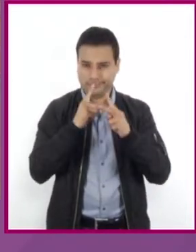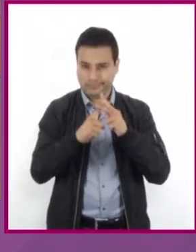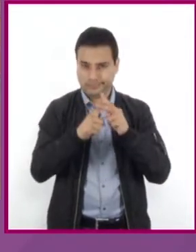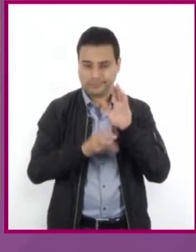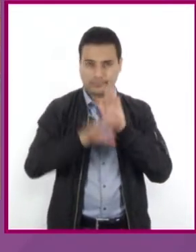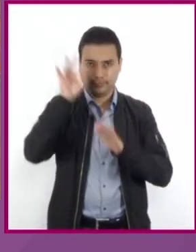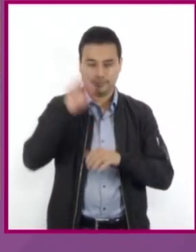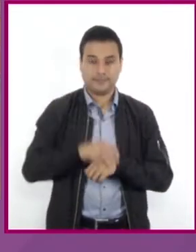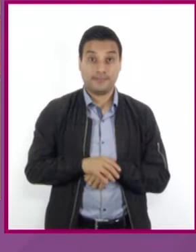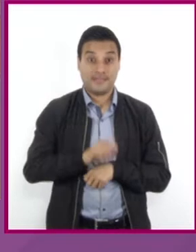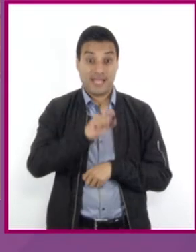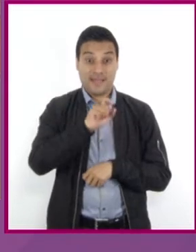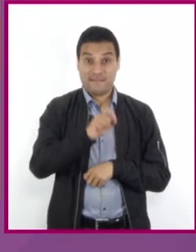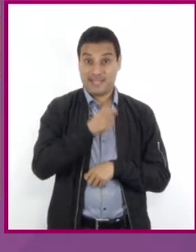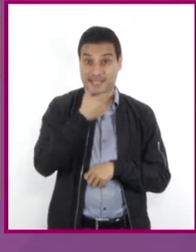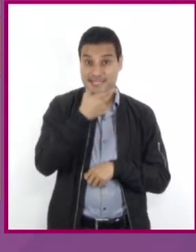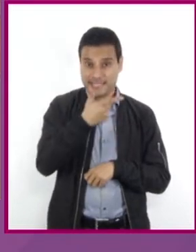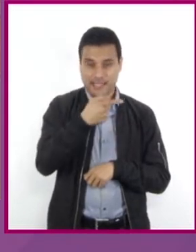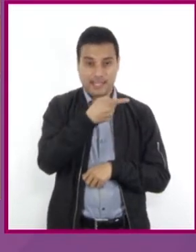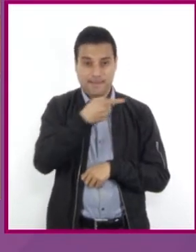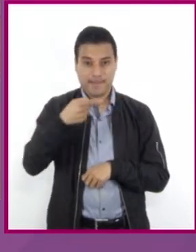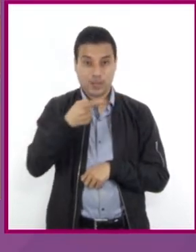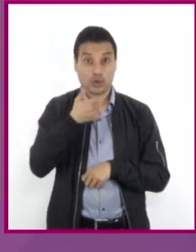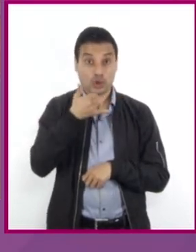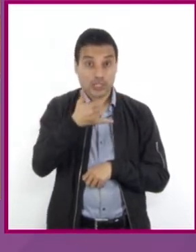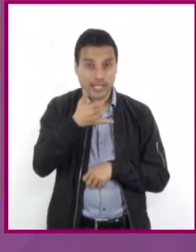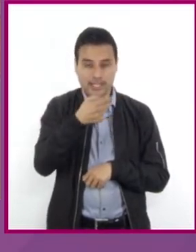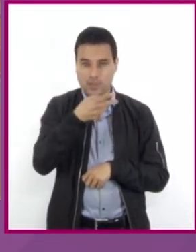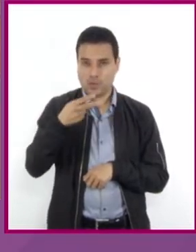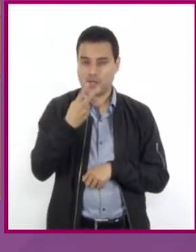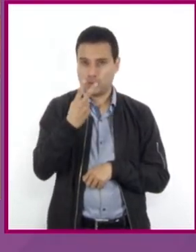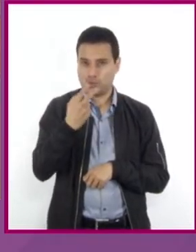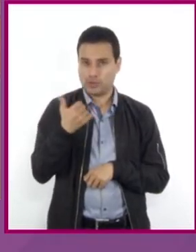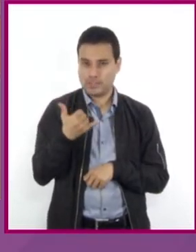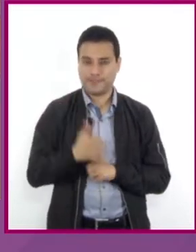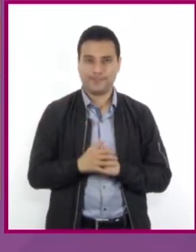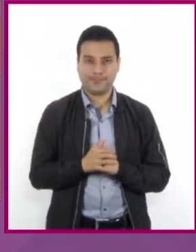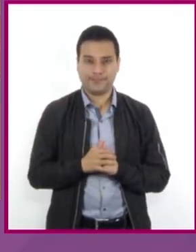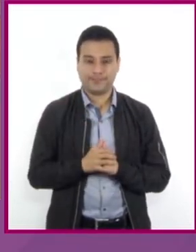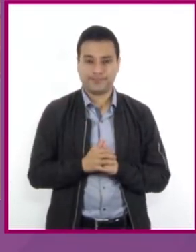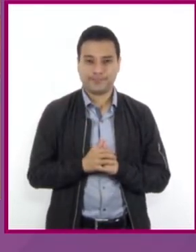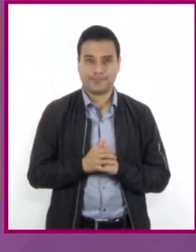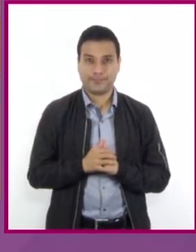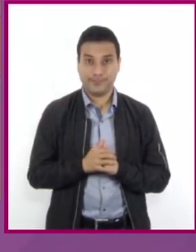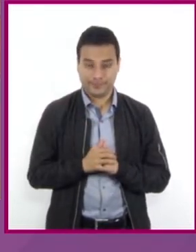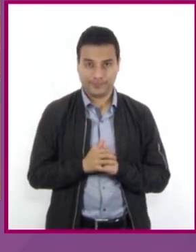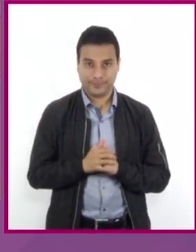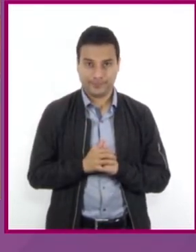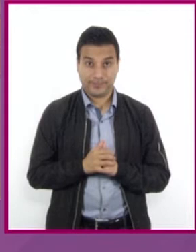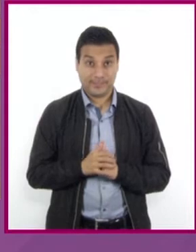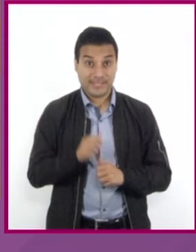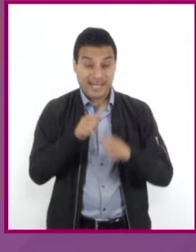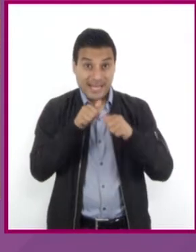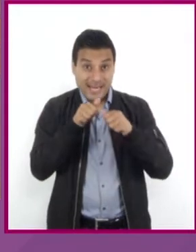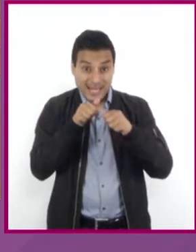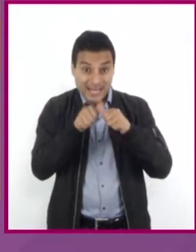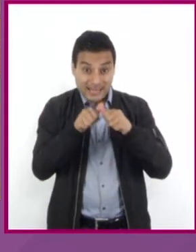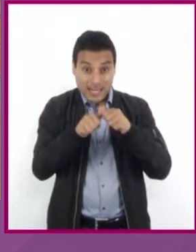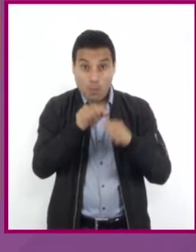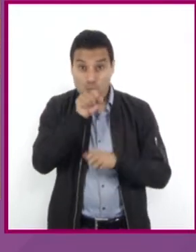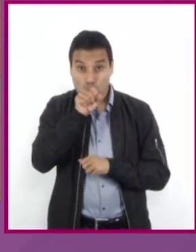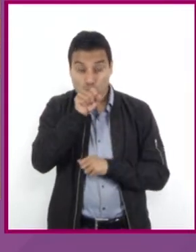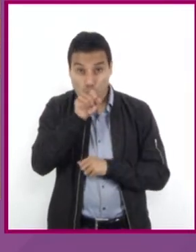27 menos 1y igual a 2y. Agrupamos los términos con la incógnita y